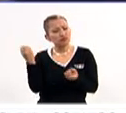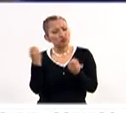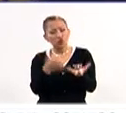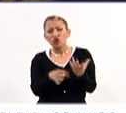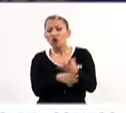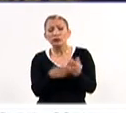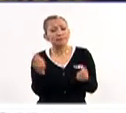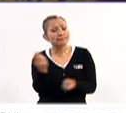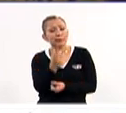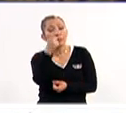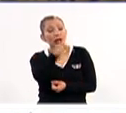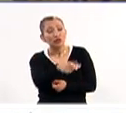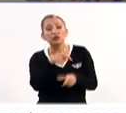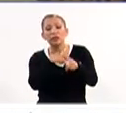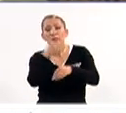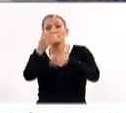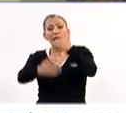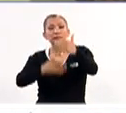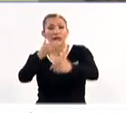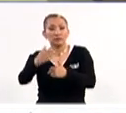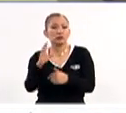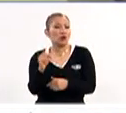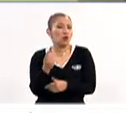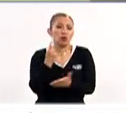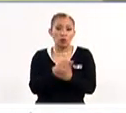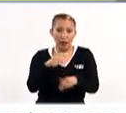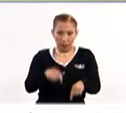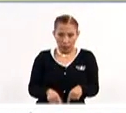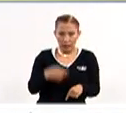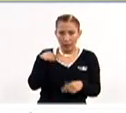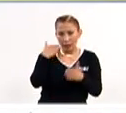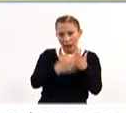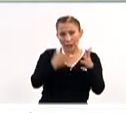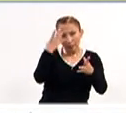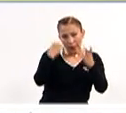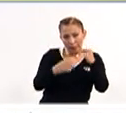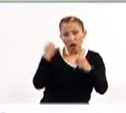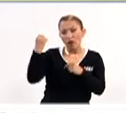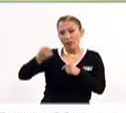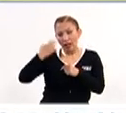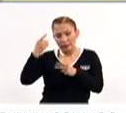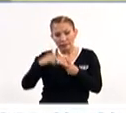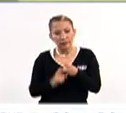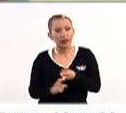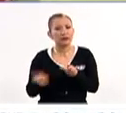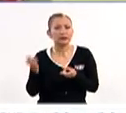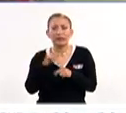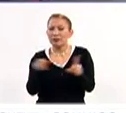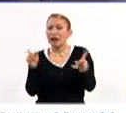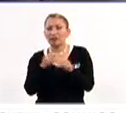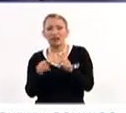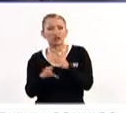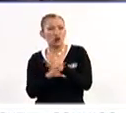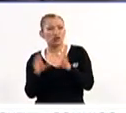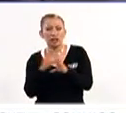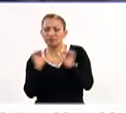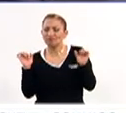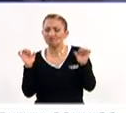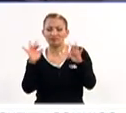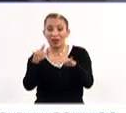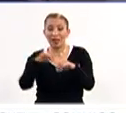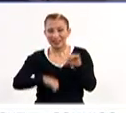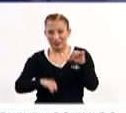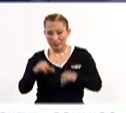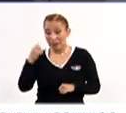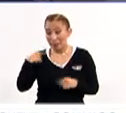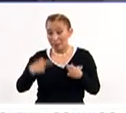para poder seguir adelante. No solamente aquí, que vienen a talleres, se dan conferencias, se dan diferente tipo de eventos para que el artesano que